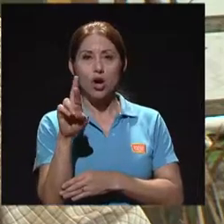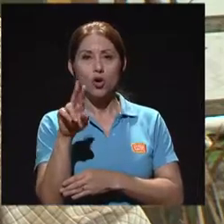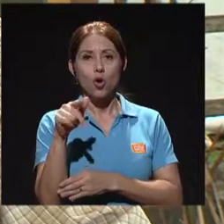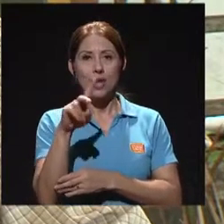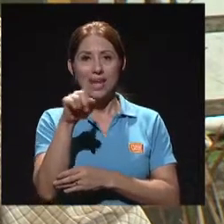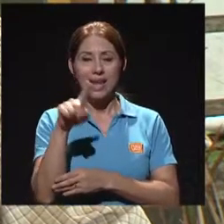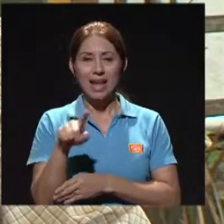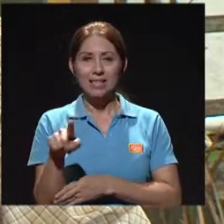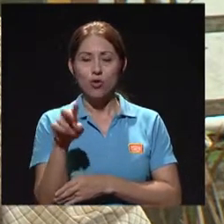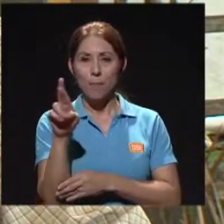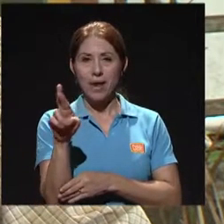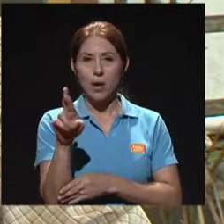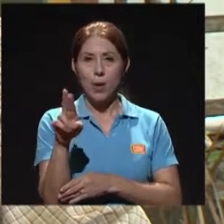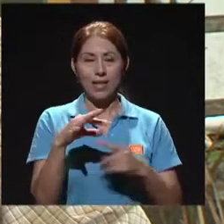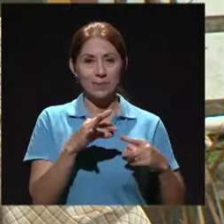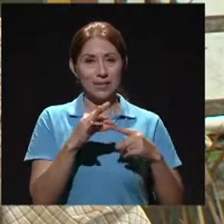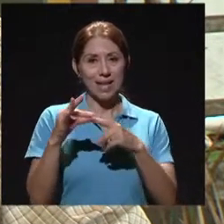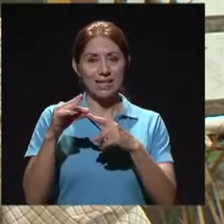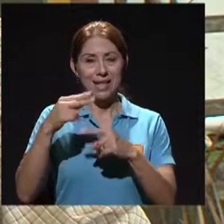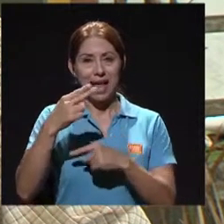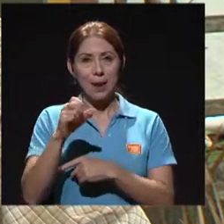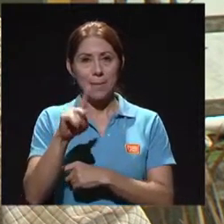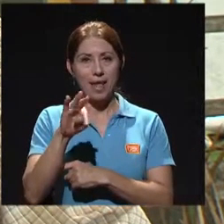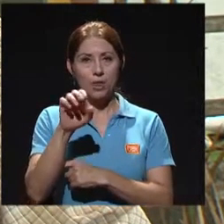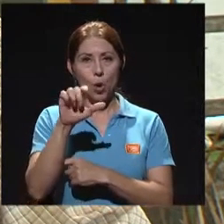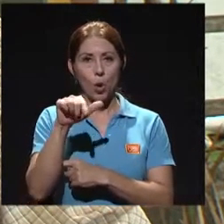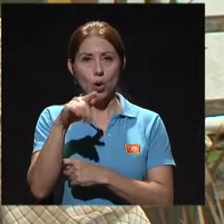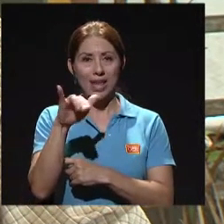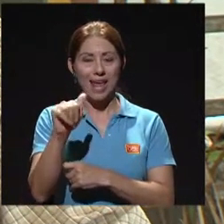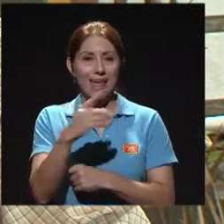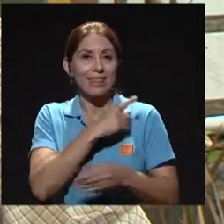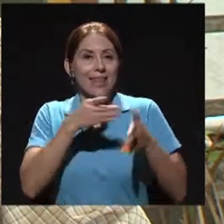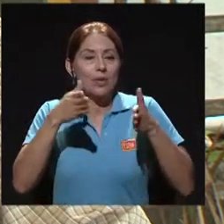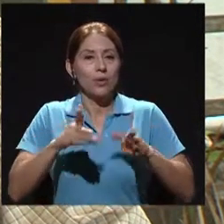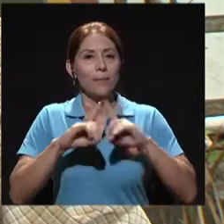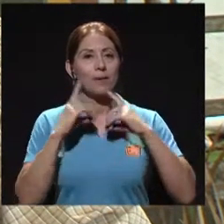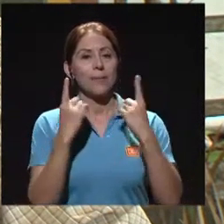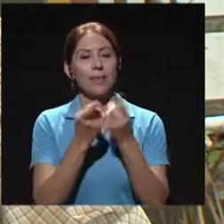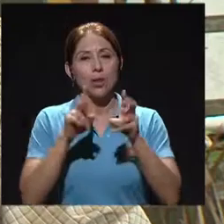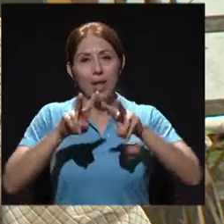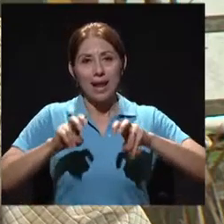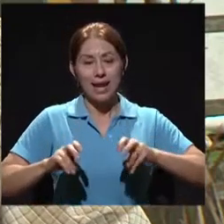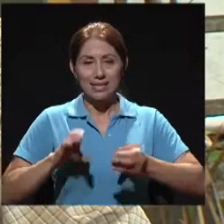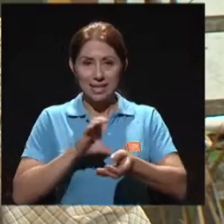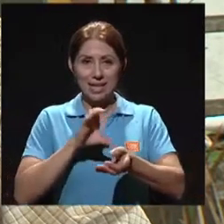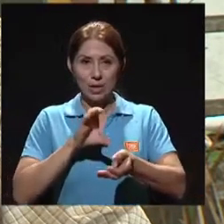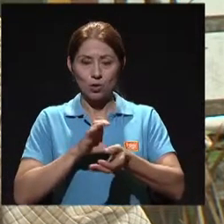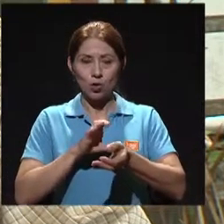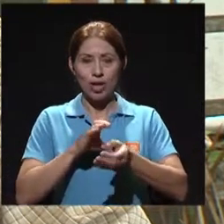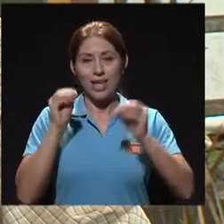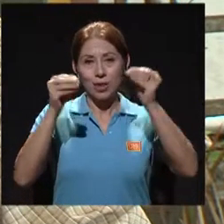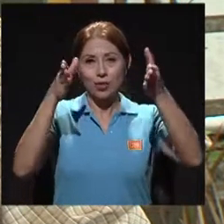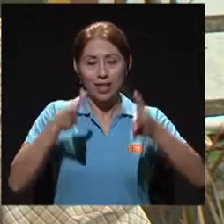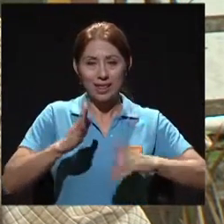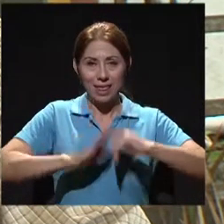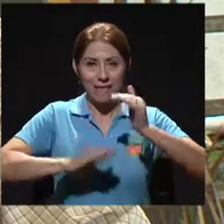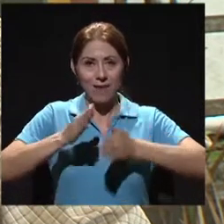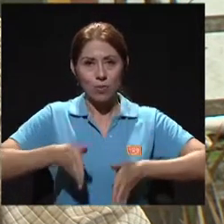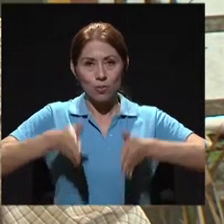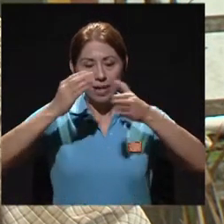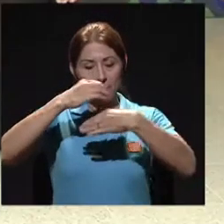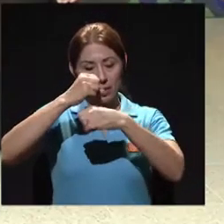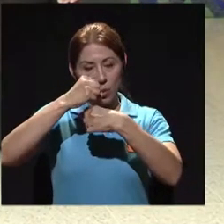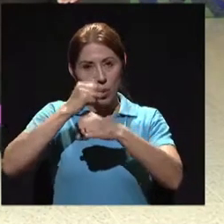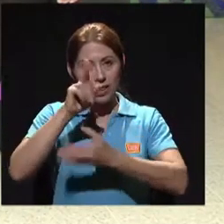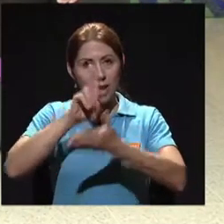especialista en hematología, director del Departamento de Análisis Clínicos y docente de la Facultad de Microbiología de la Universidad